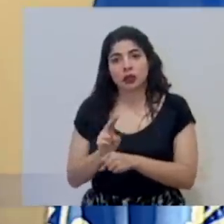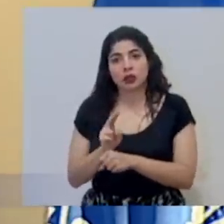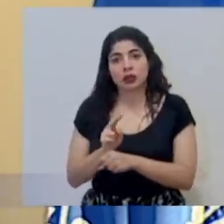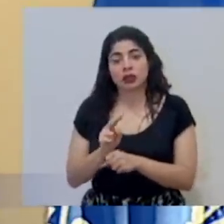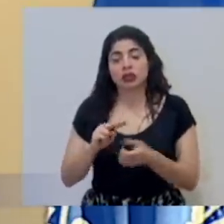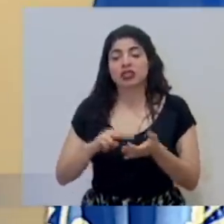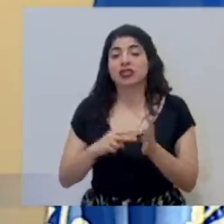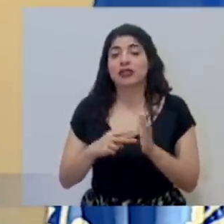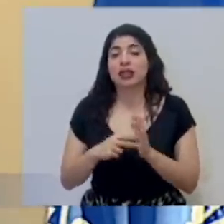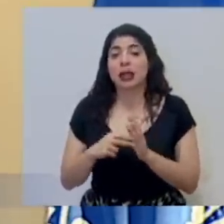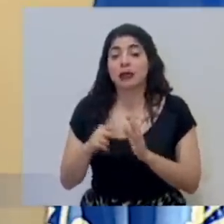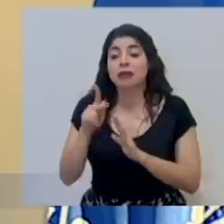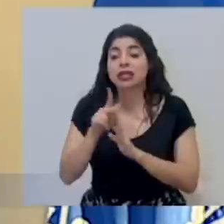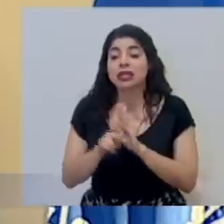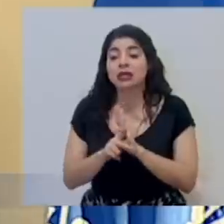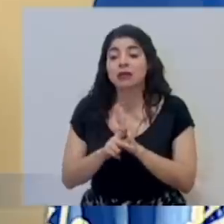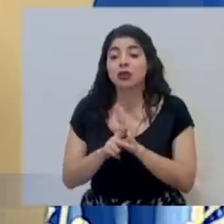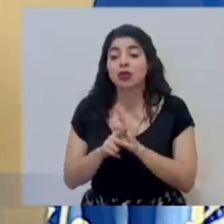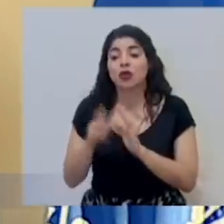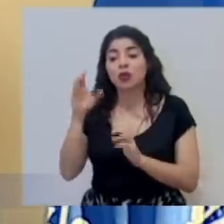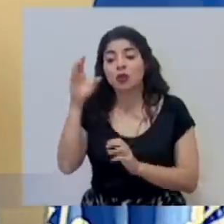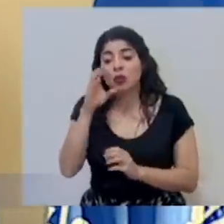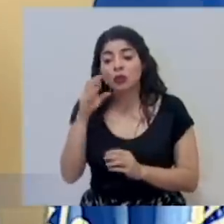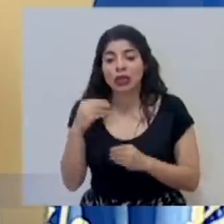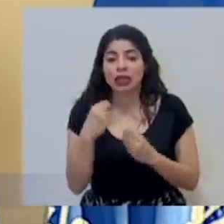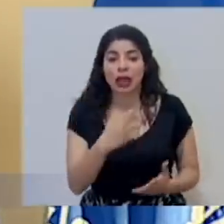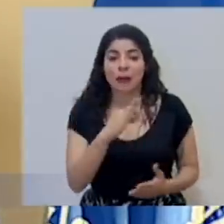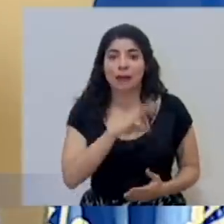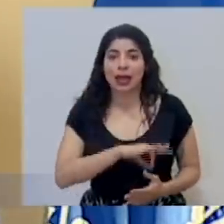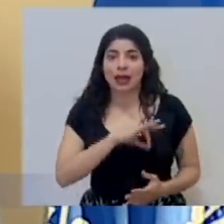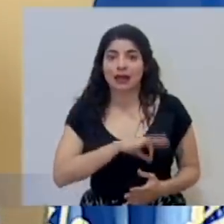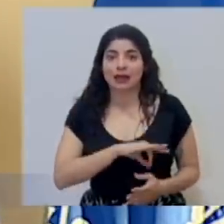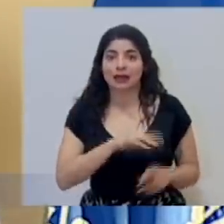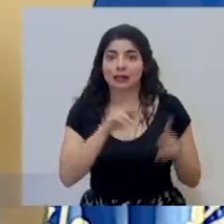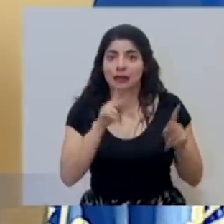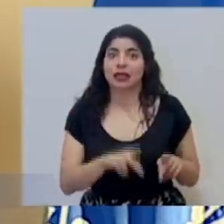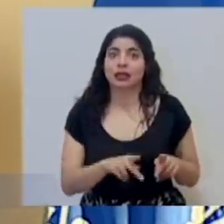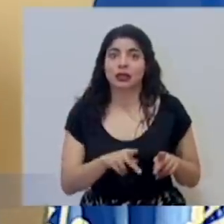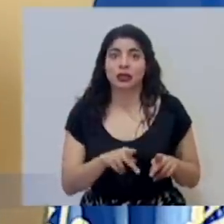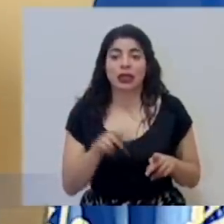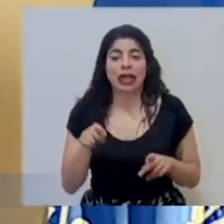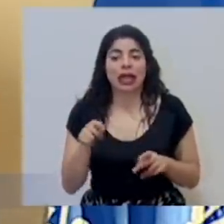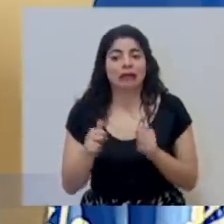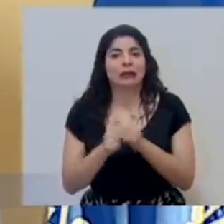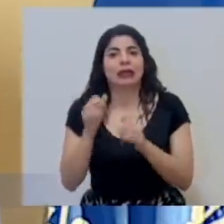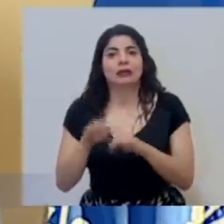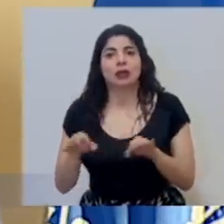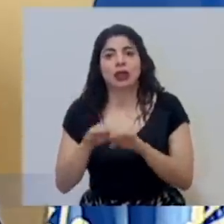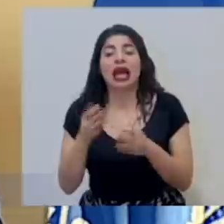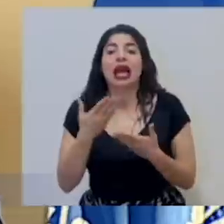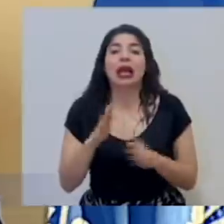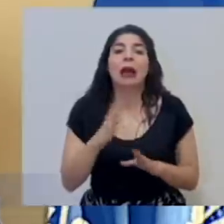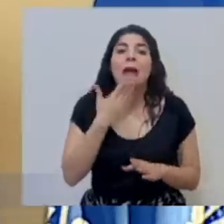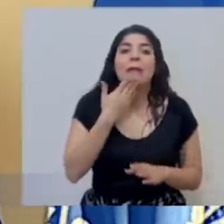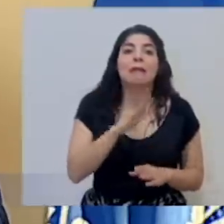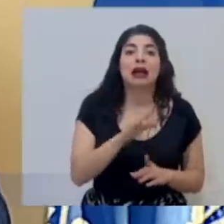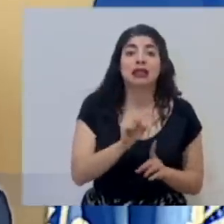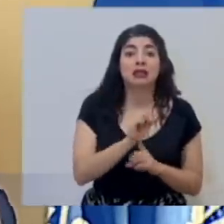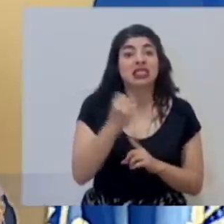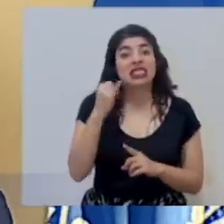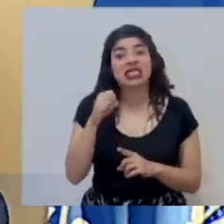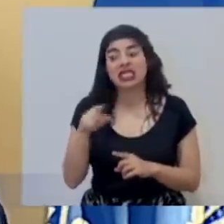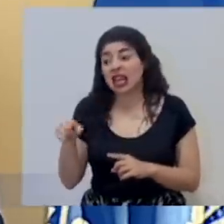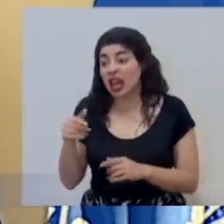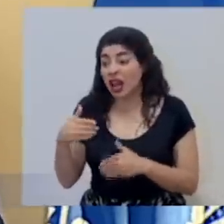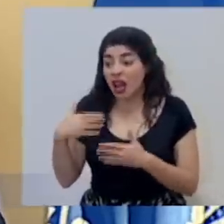que ese principio de beneficiencia ante esa persona está por encima del principio de maldeficiencia que podría ser el